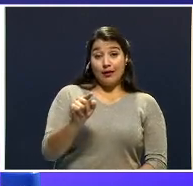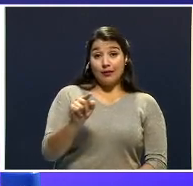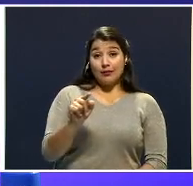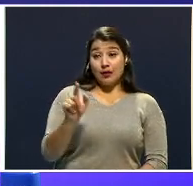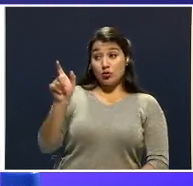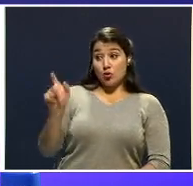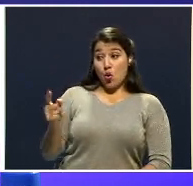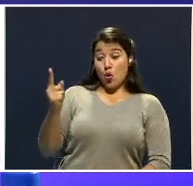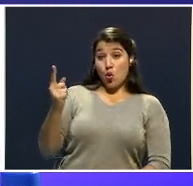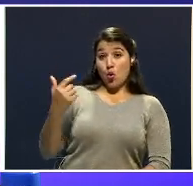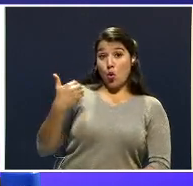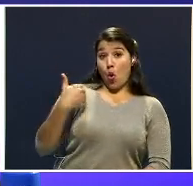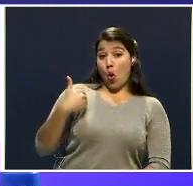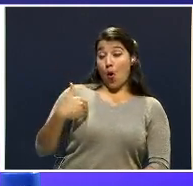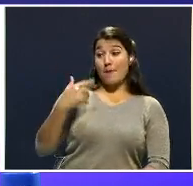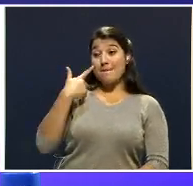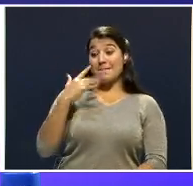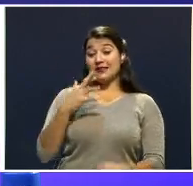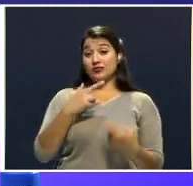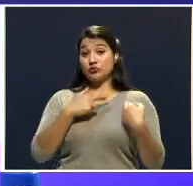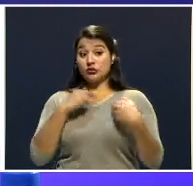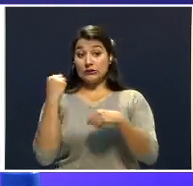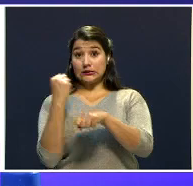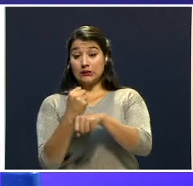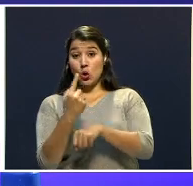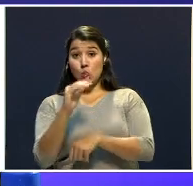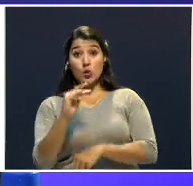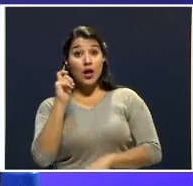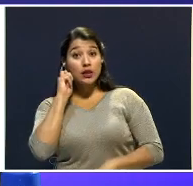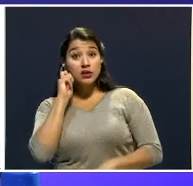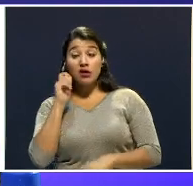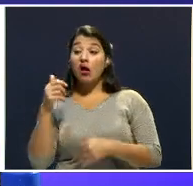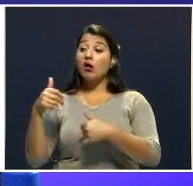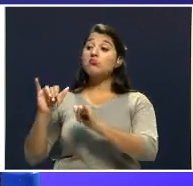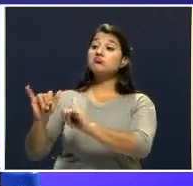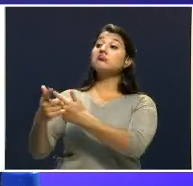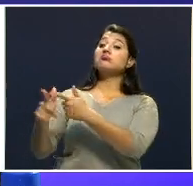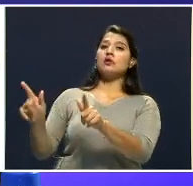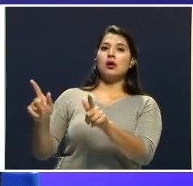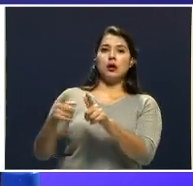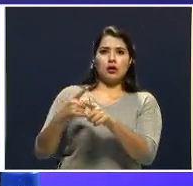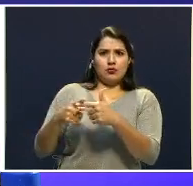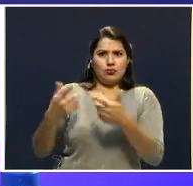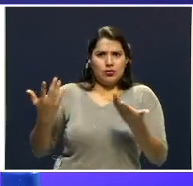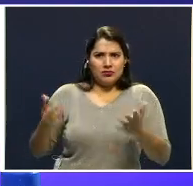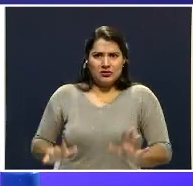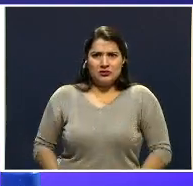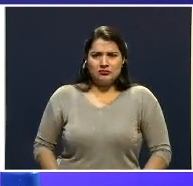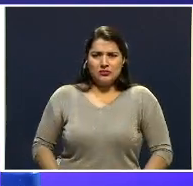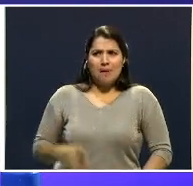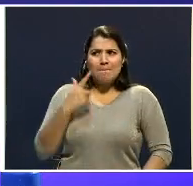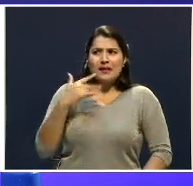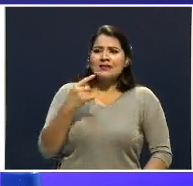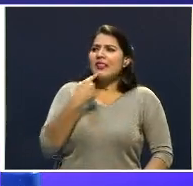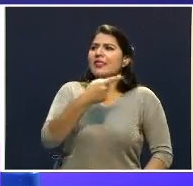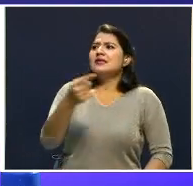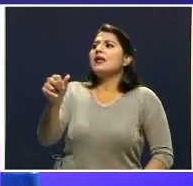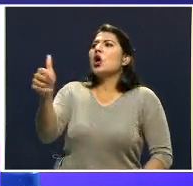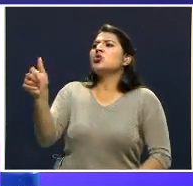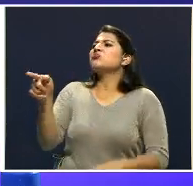mató atrozmente a una niña, lo deja libre, usted está invitando a que otros hagan lo mismo. Se está